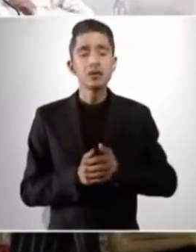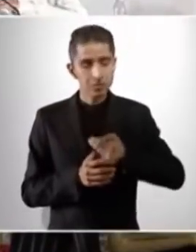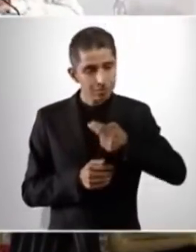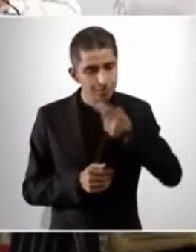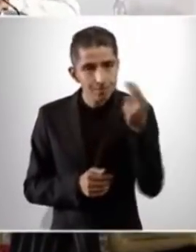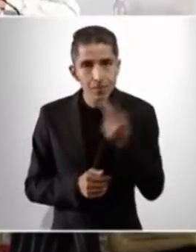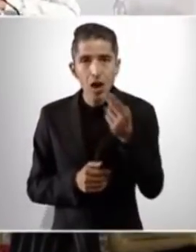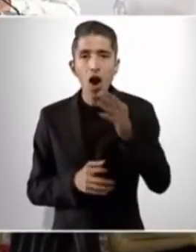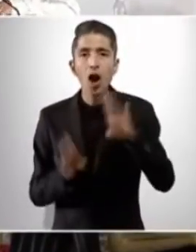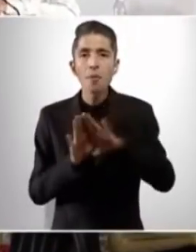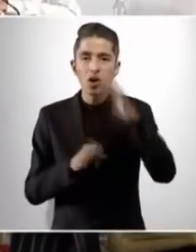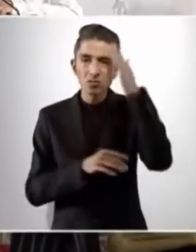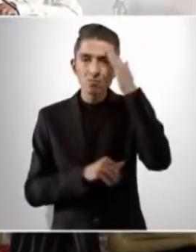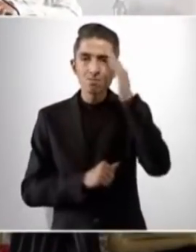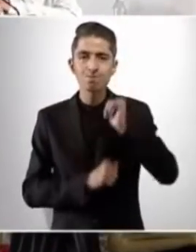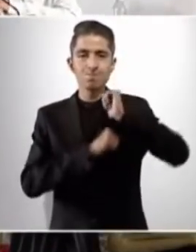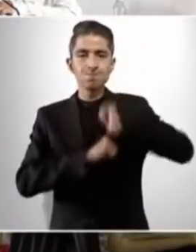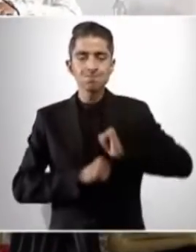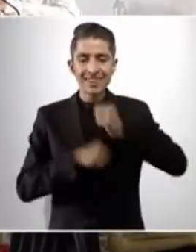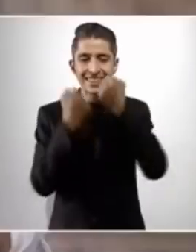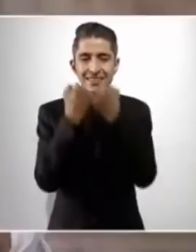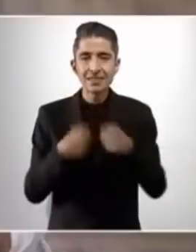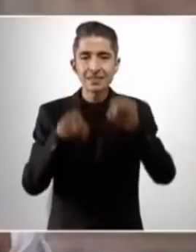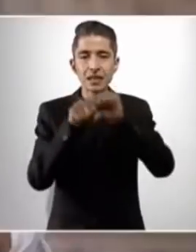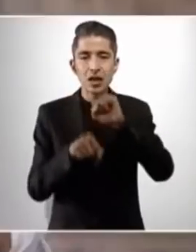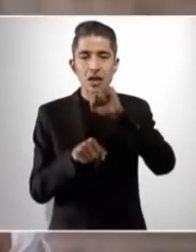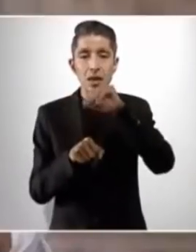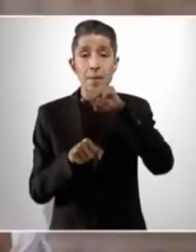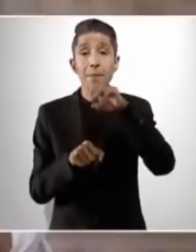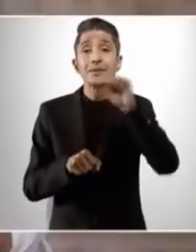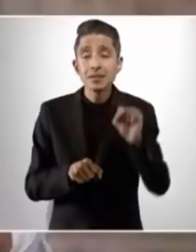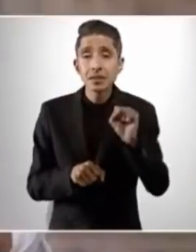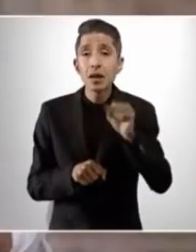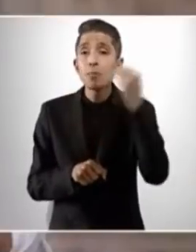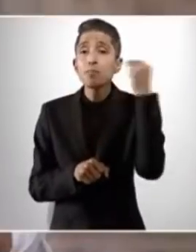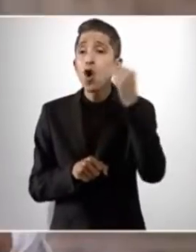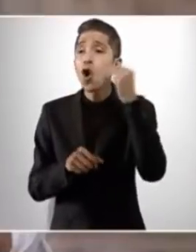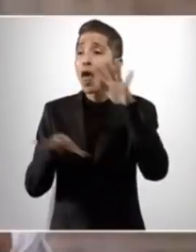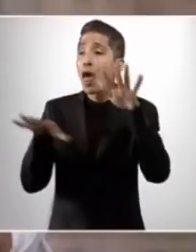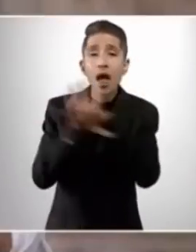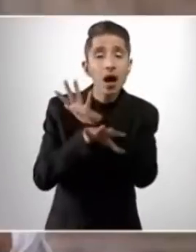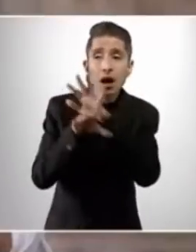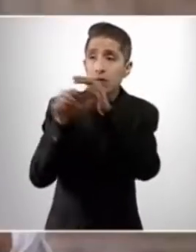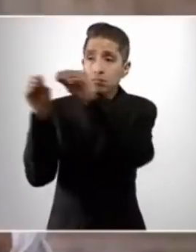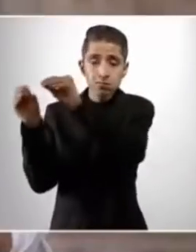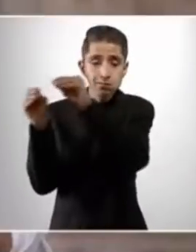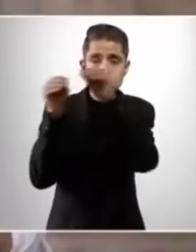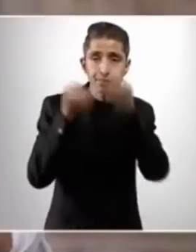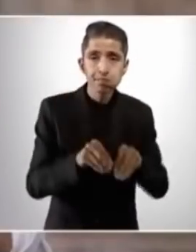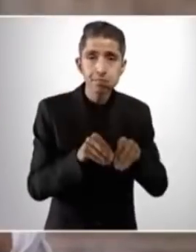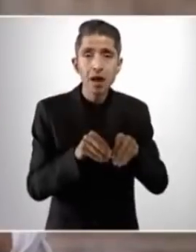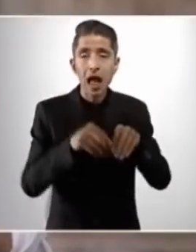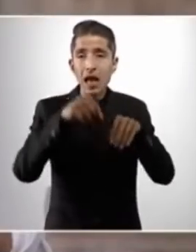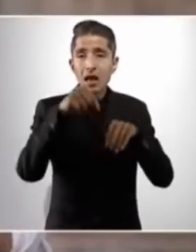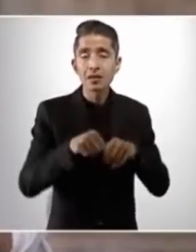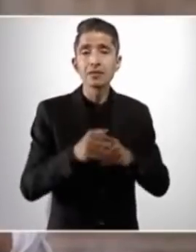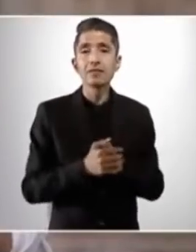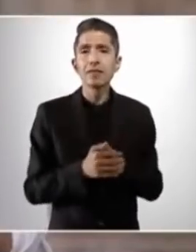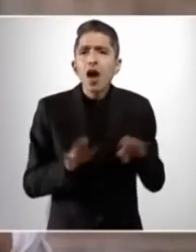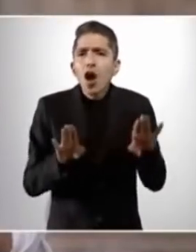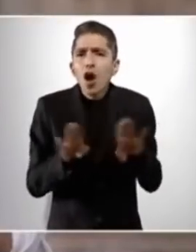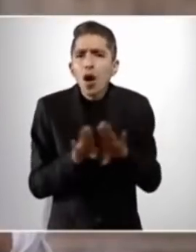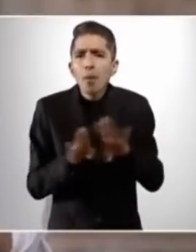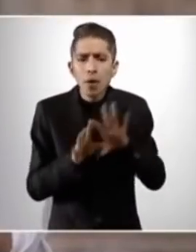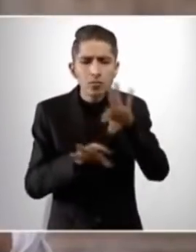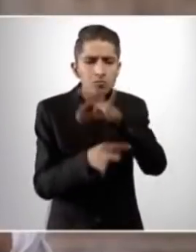la sede del Seguro Social en Morelia, como debemos de cumplir